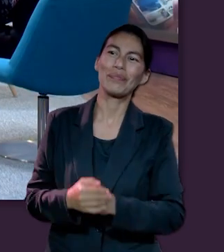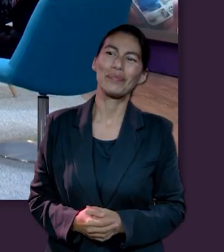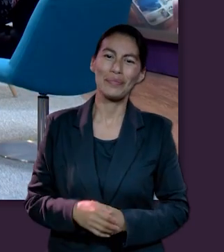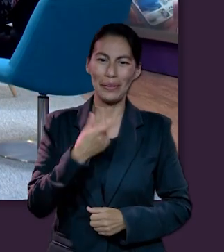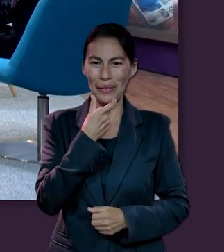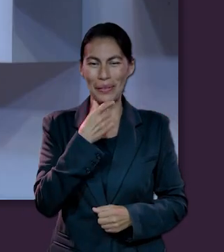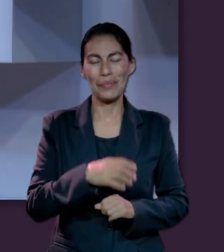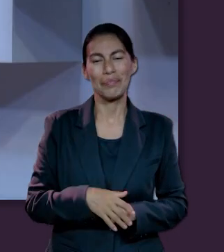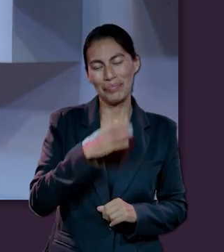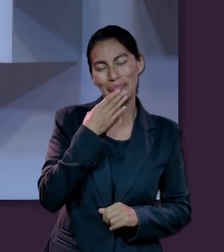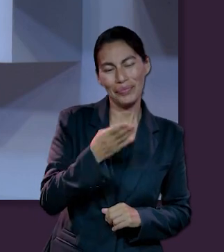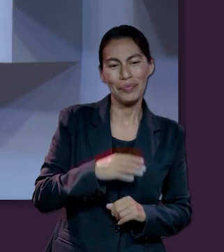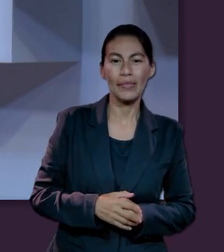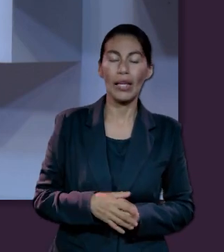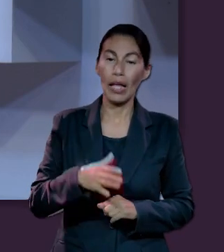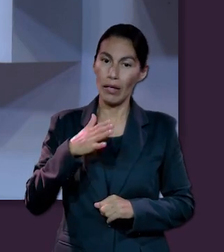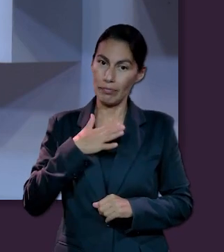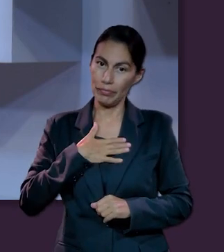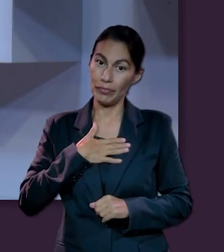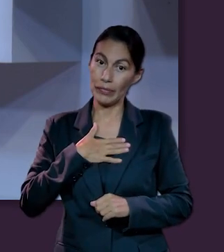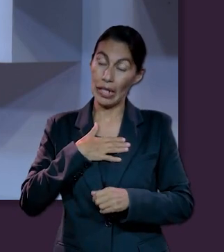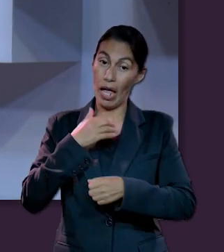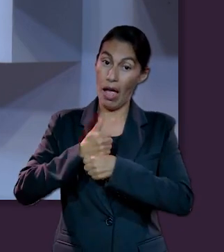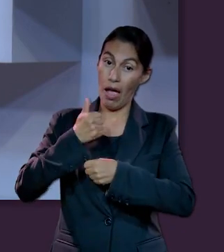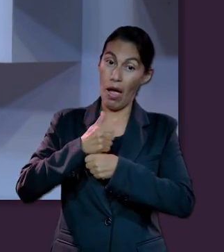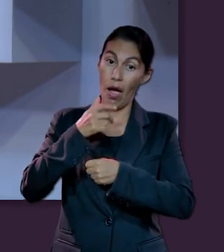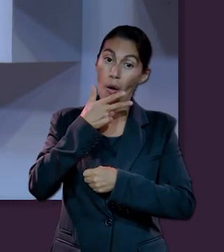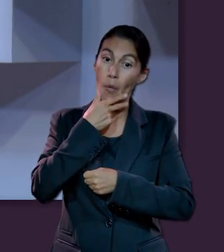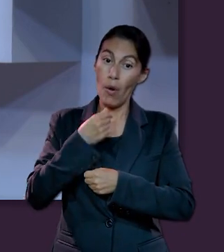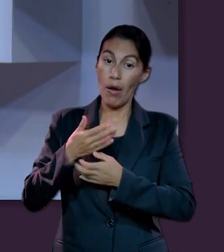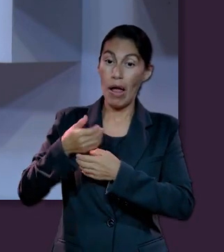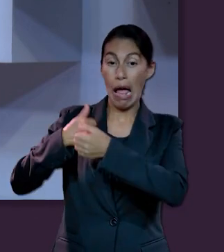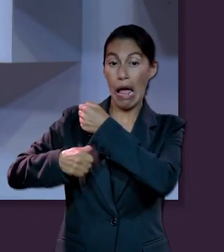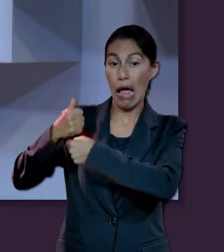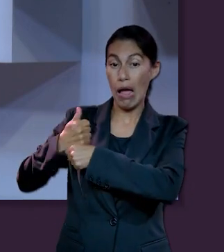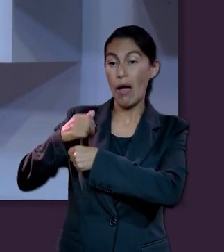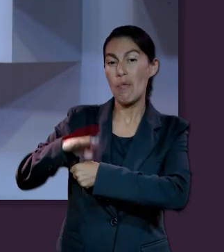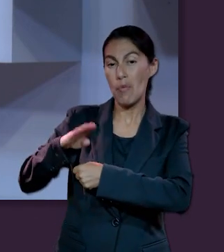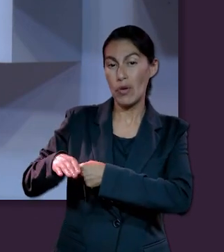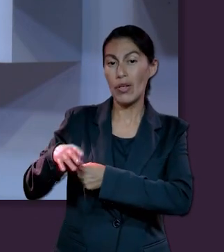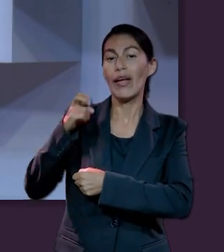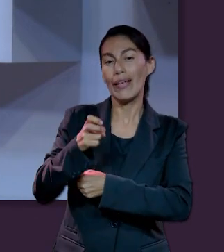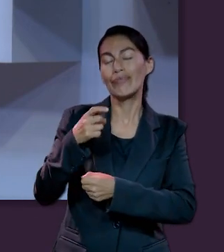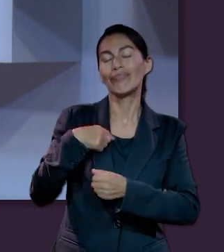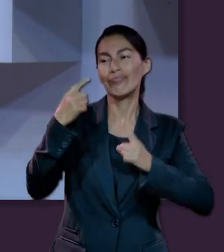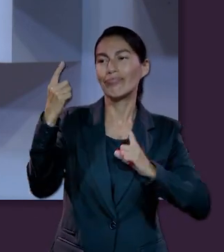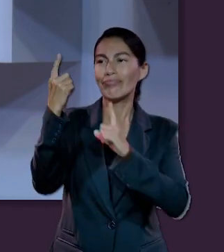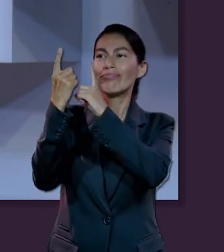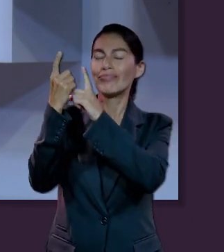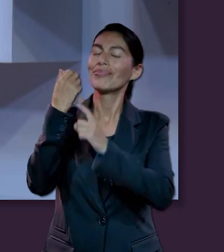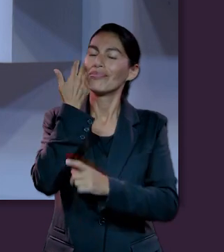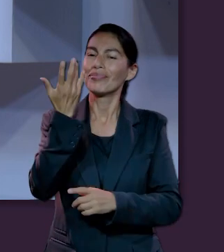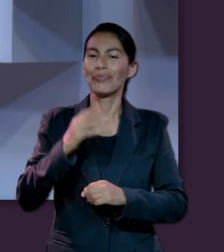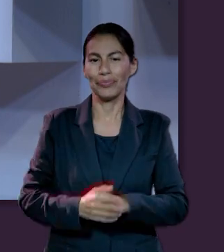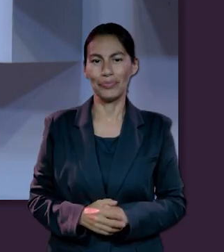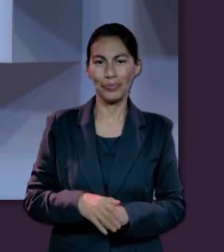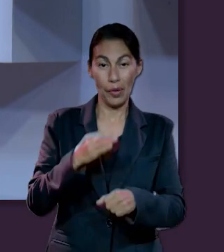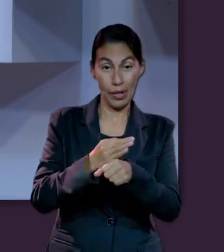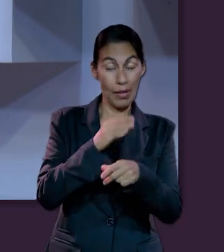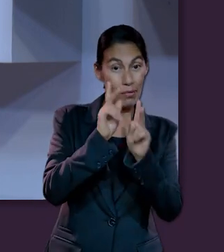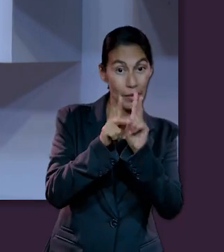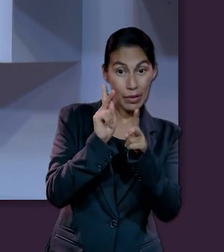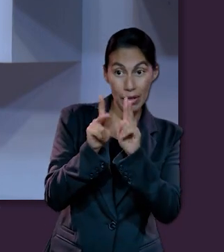caso me gustaría volver a encontrarme con mi abuelo, que perdí hace unos años atrás. Vamos a estar a través de esta lección